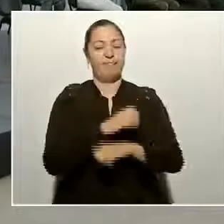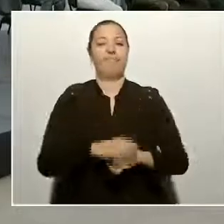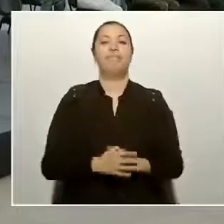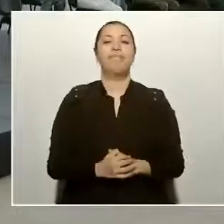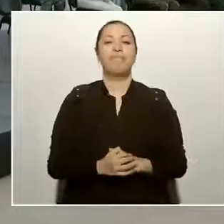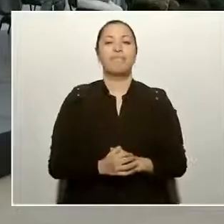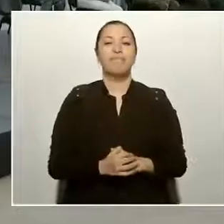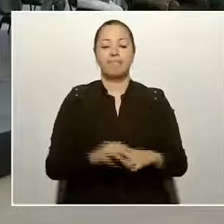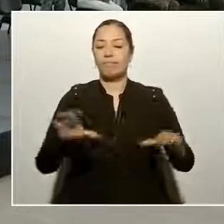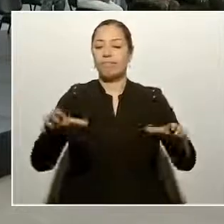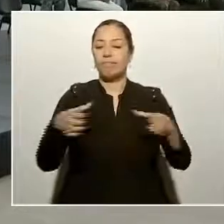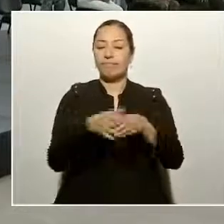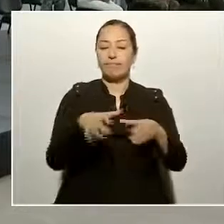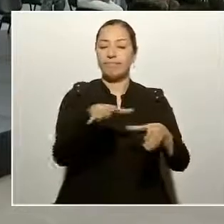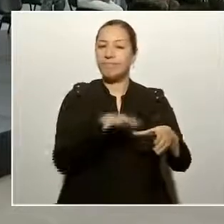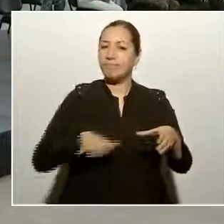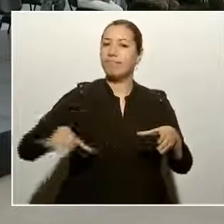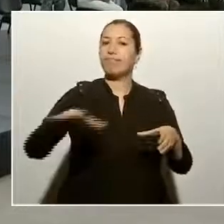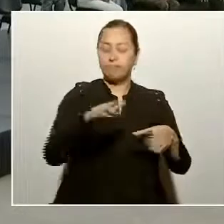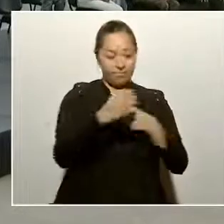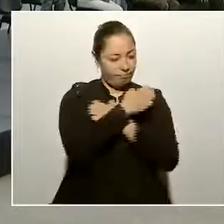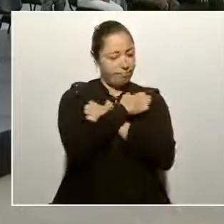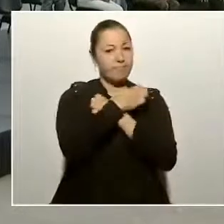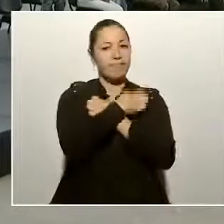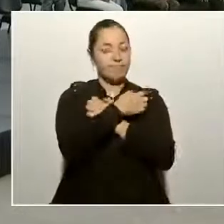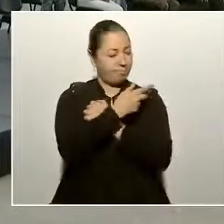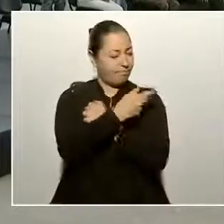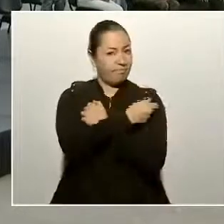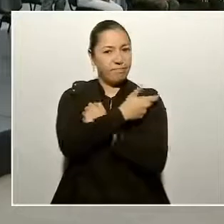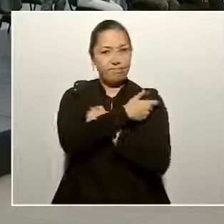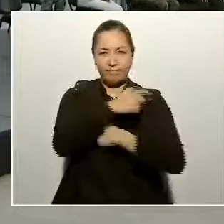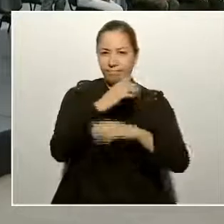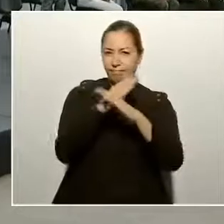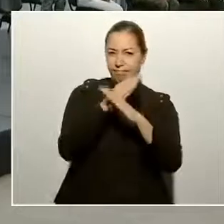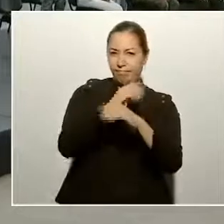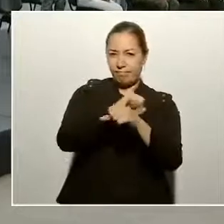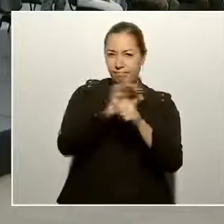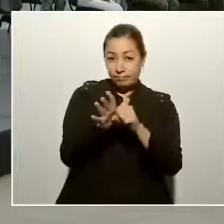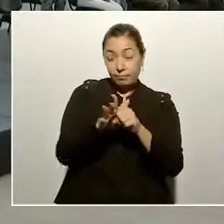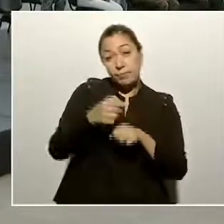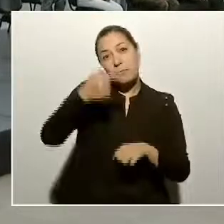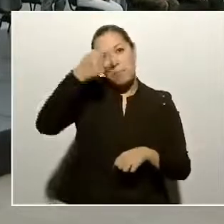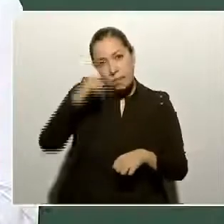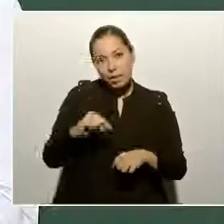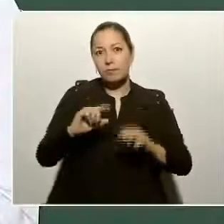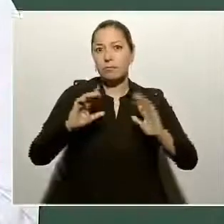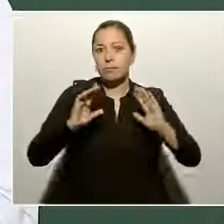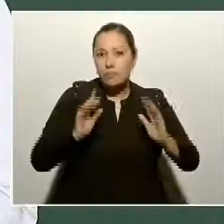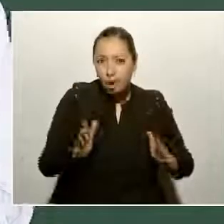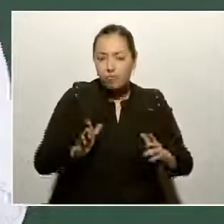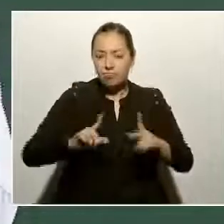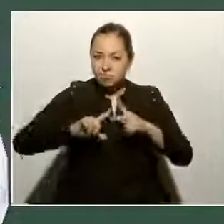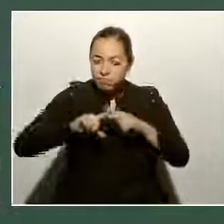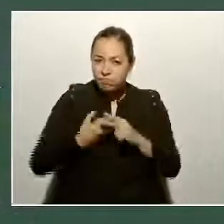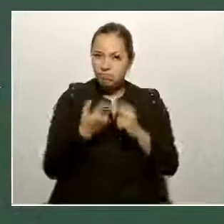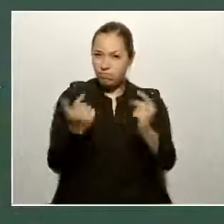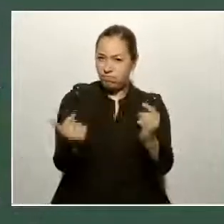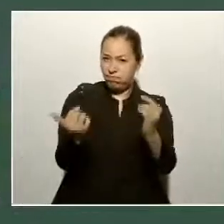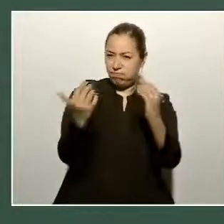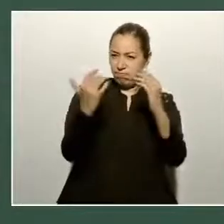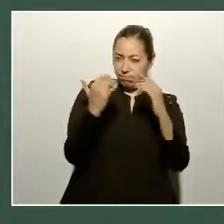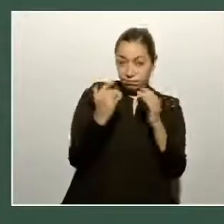del sector educativo, para el reinicio a clases presenciales,